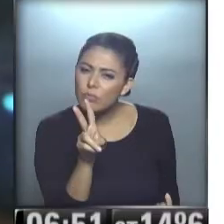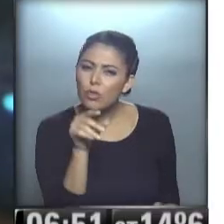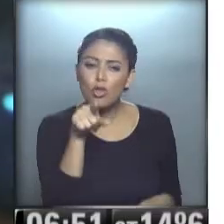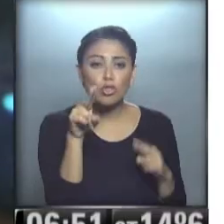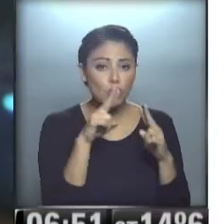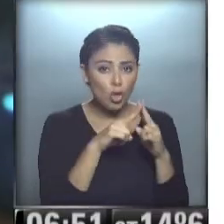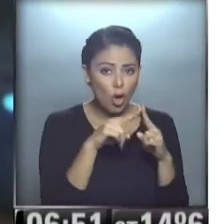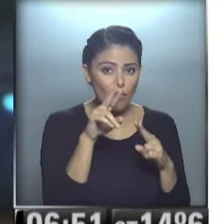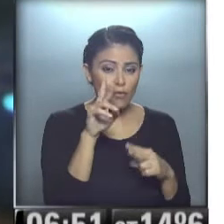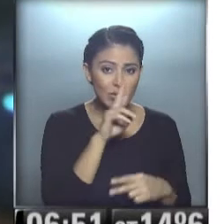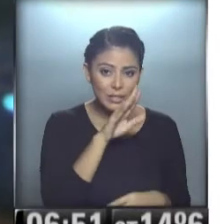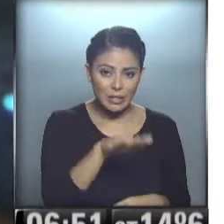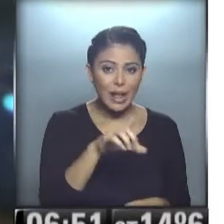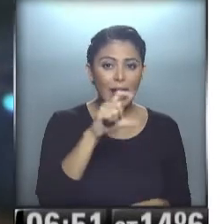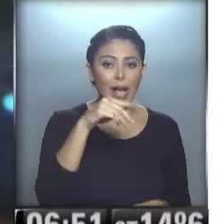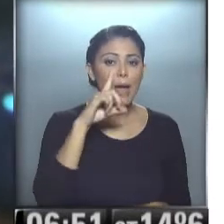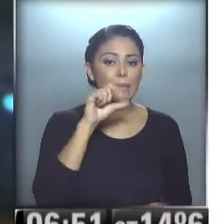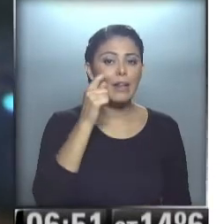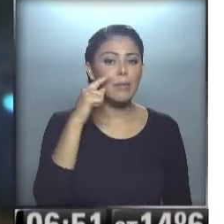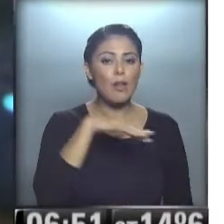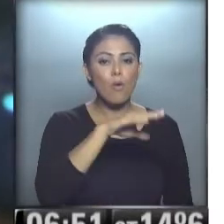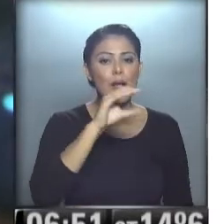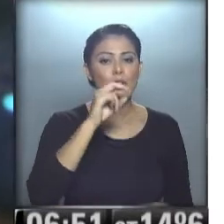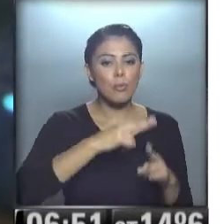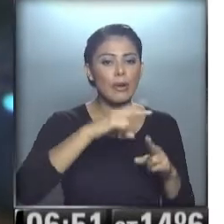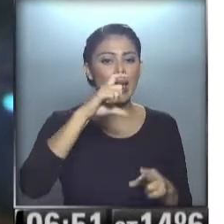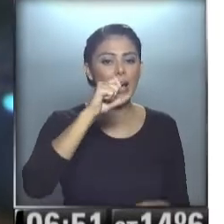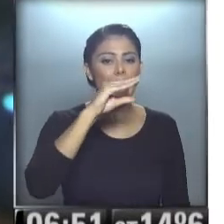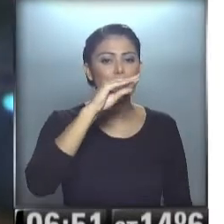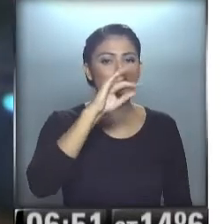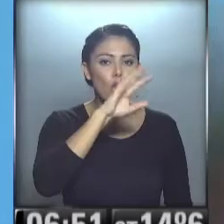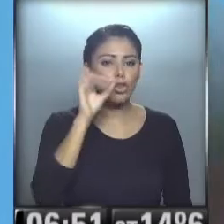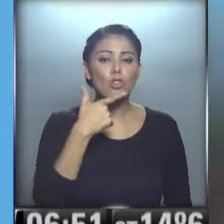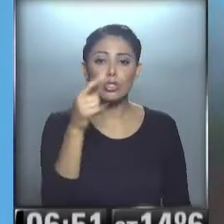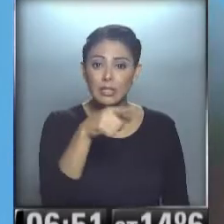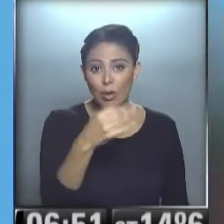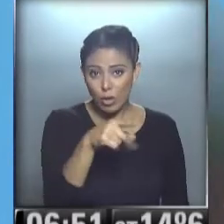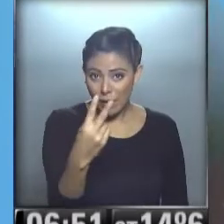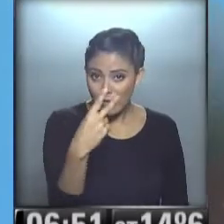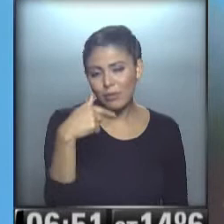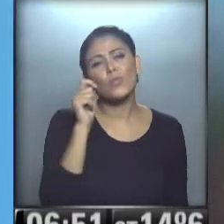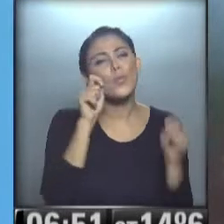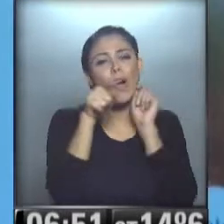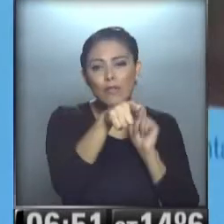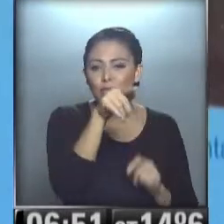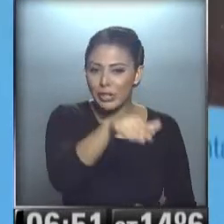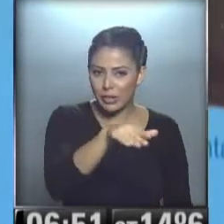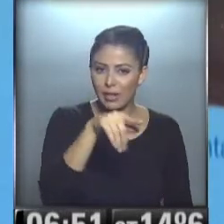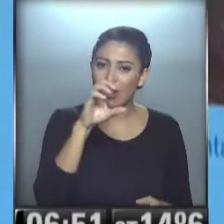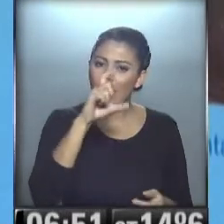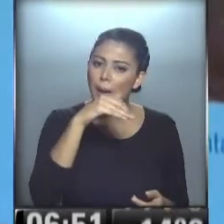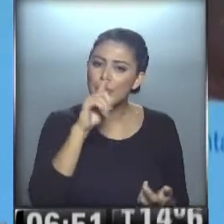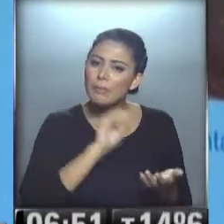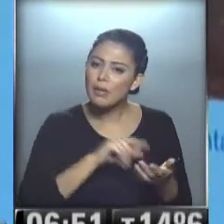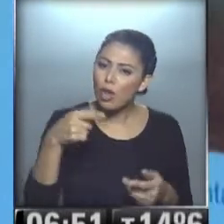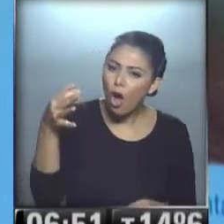sobrina Camila... ...que vive en Los Cachorros... ...que seguro nos está viendo... ...besos entonces para vos, Cami... ...a ver quién más...